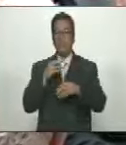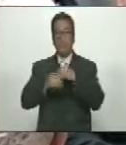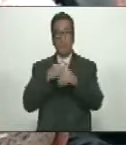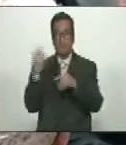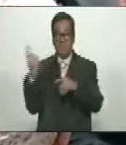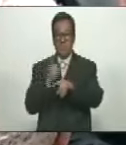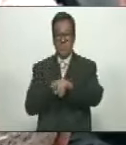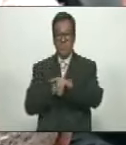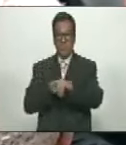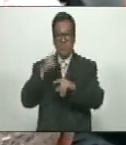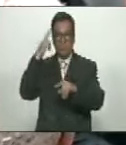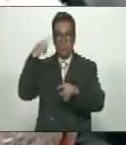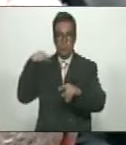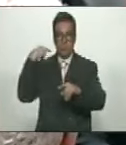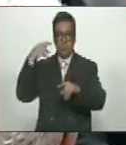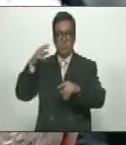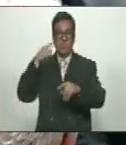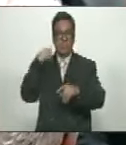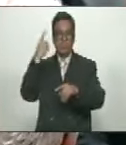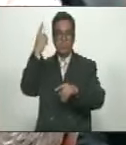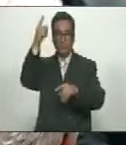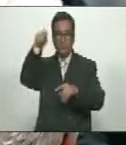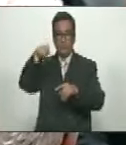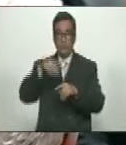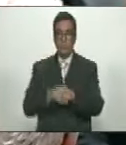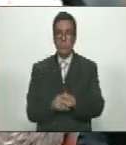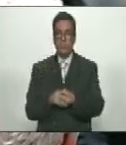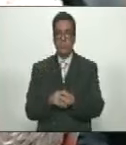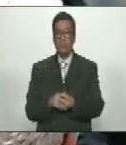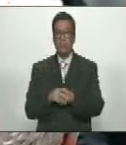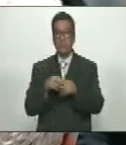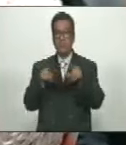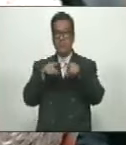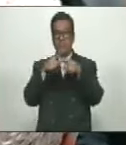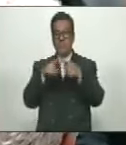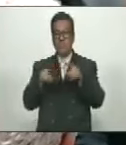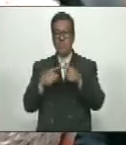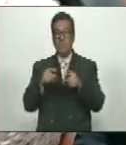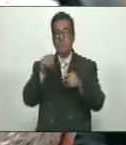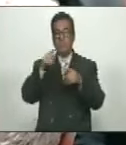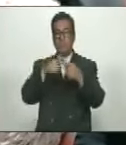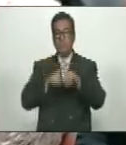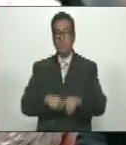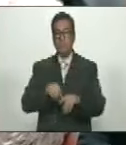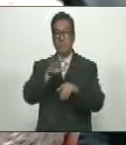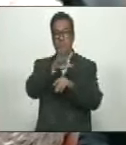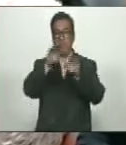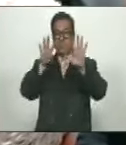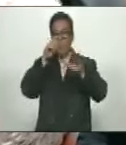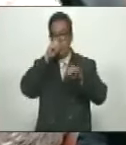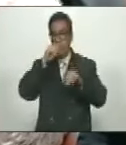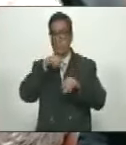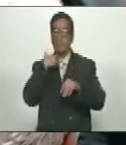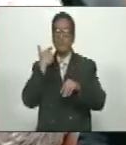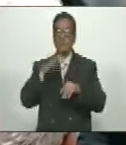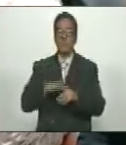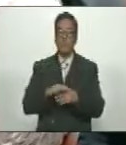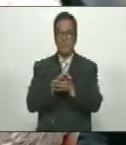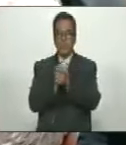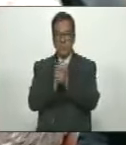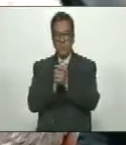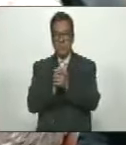acá honor y gloria en función del aniversario número 59 de su fallecimiento, del